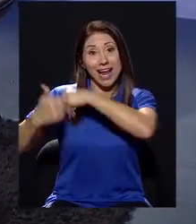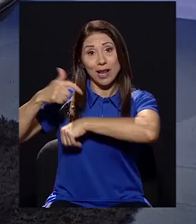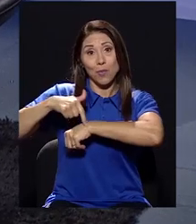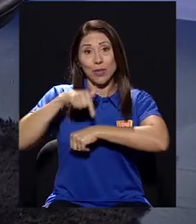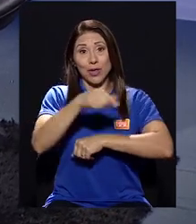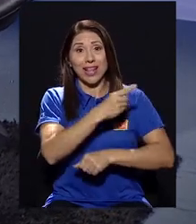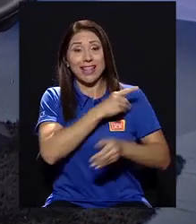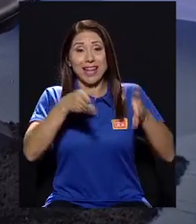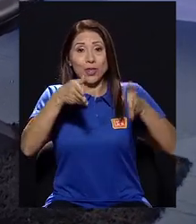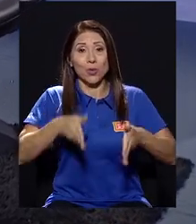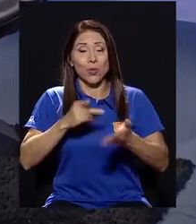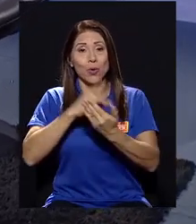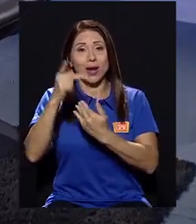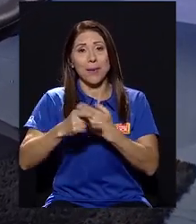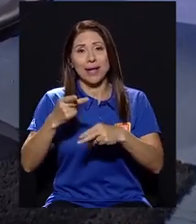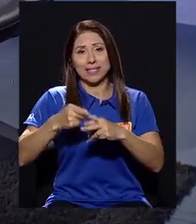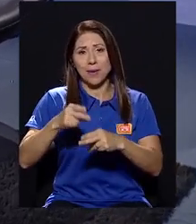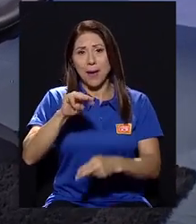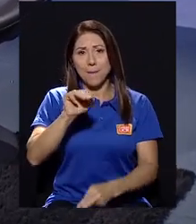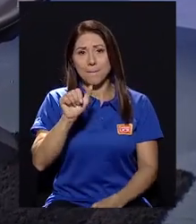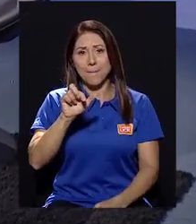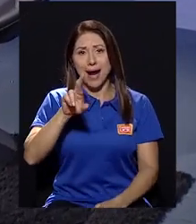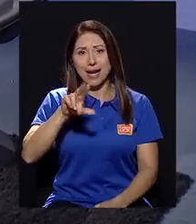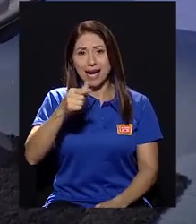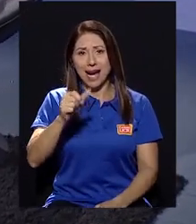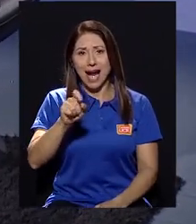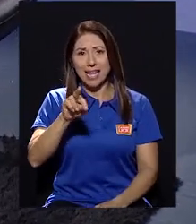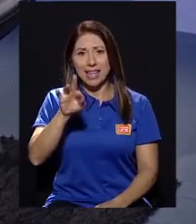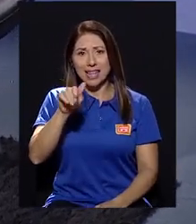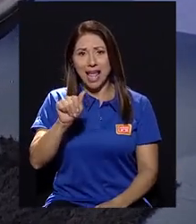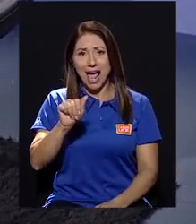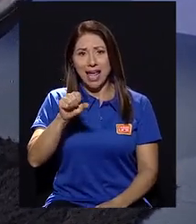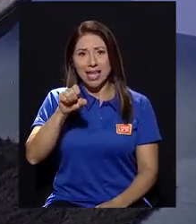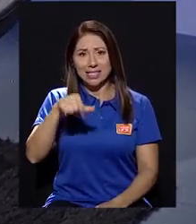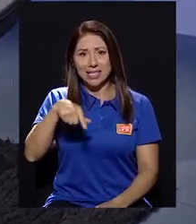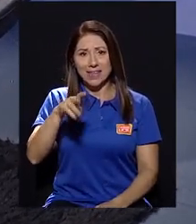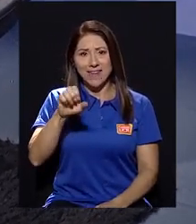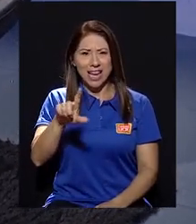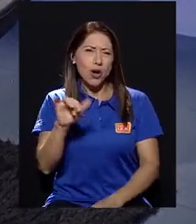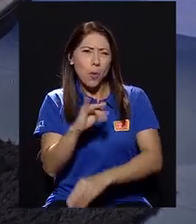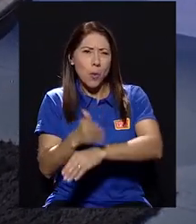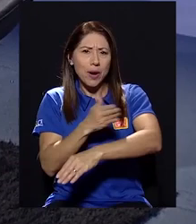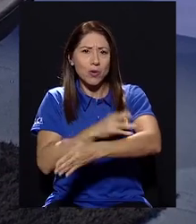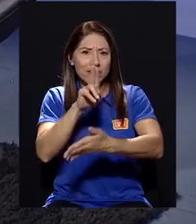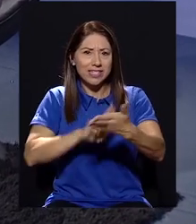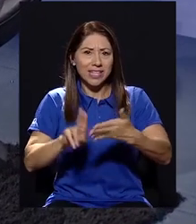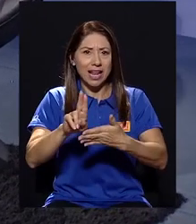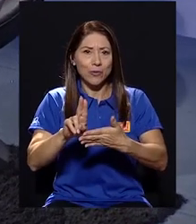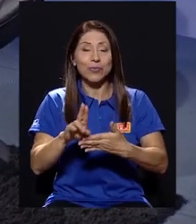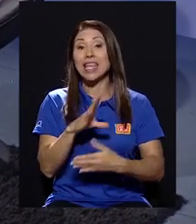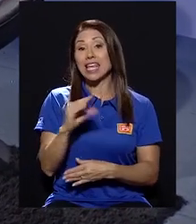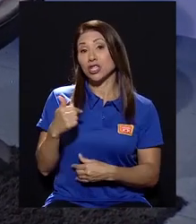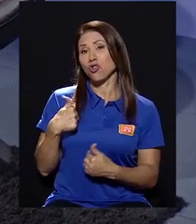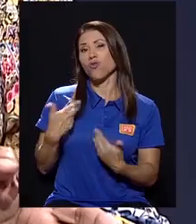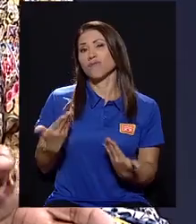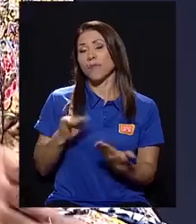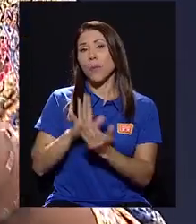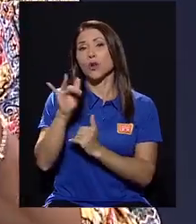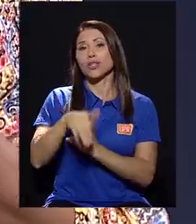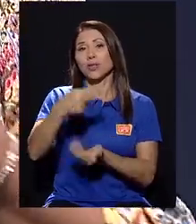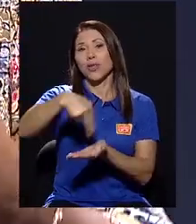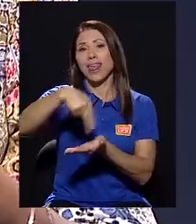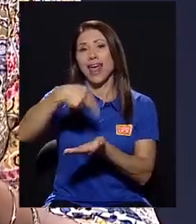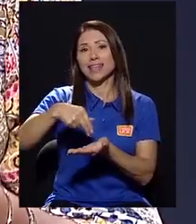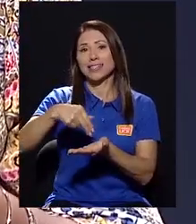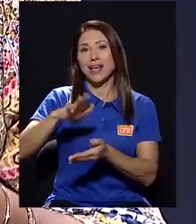del programa Margarita Esquivel, que funcionaba como decir un pre-universitario. Y yo tenía un proyecto de danza en la sede del Caribe y